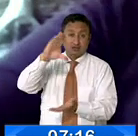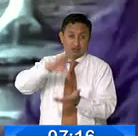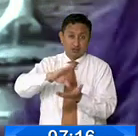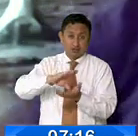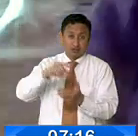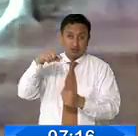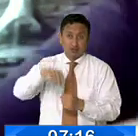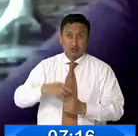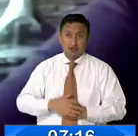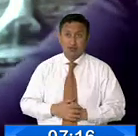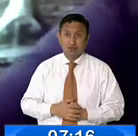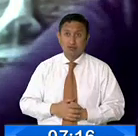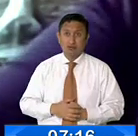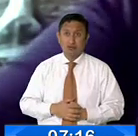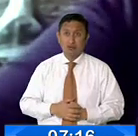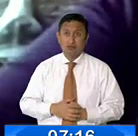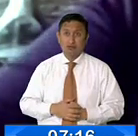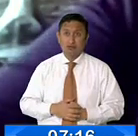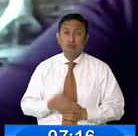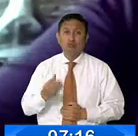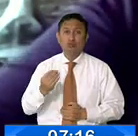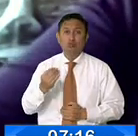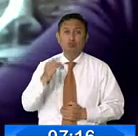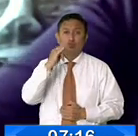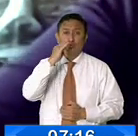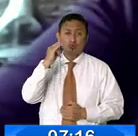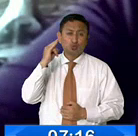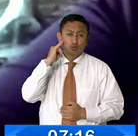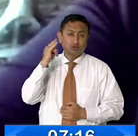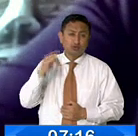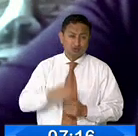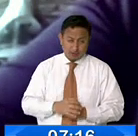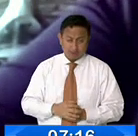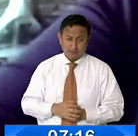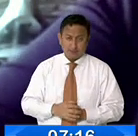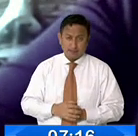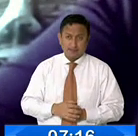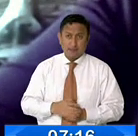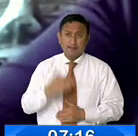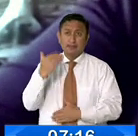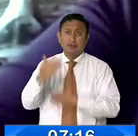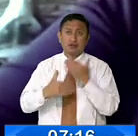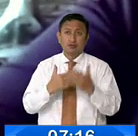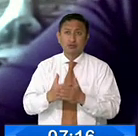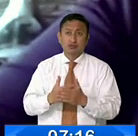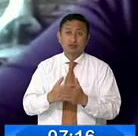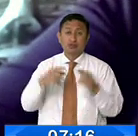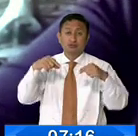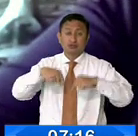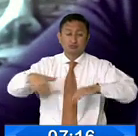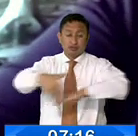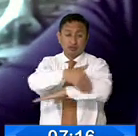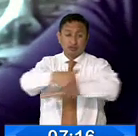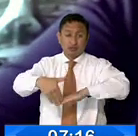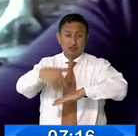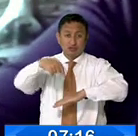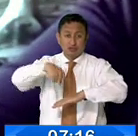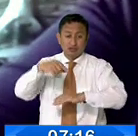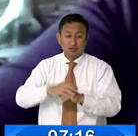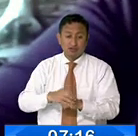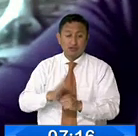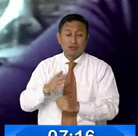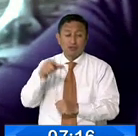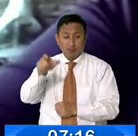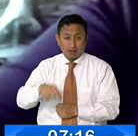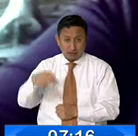traen un buen número de niños, un número de niñas que luego están acá en las calles ejerciendo la mendicidad.